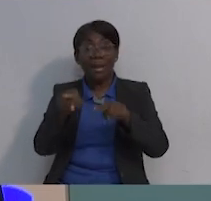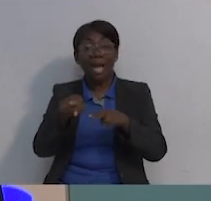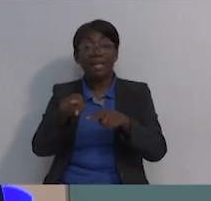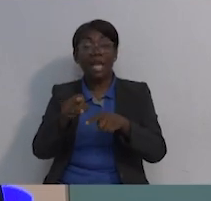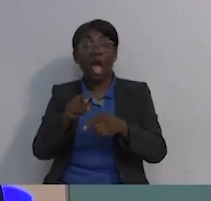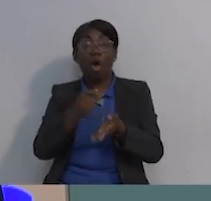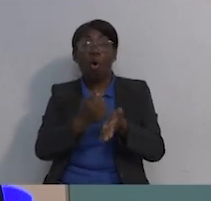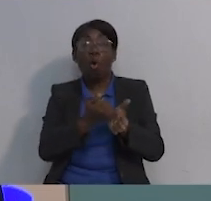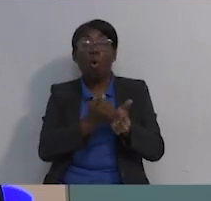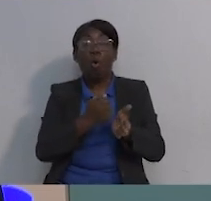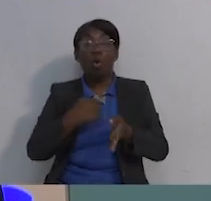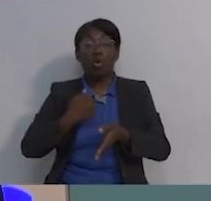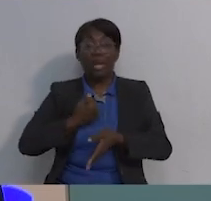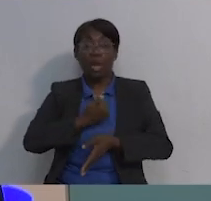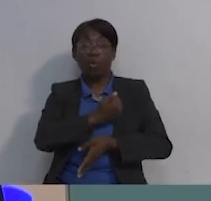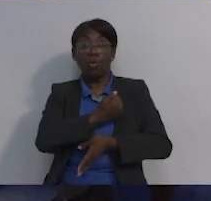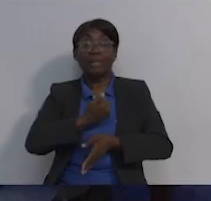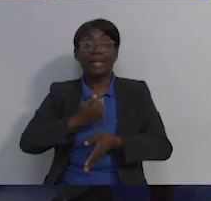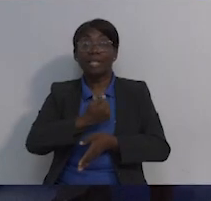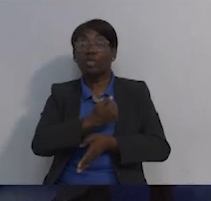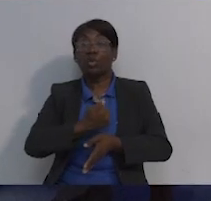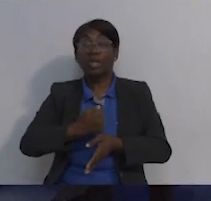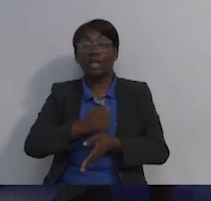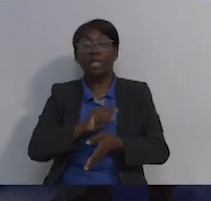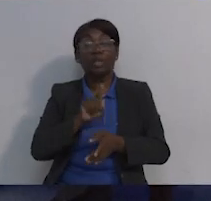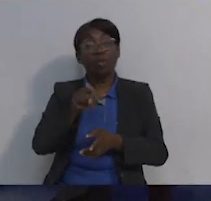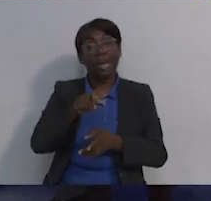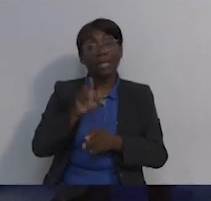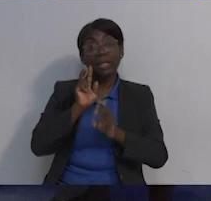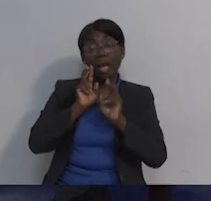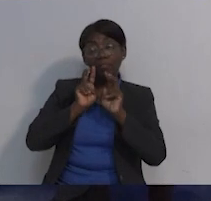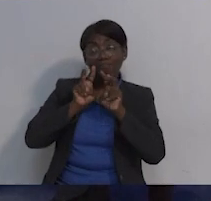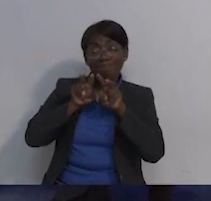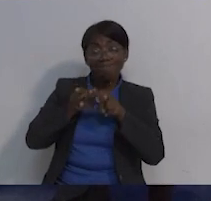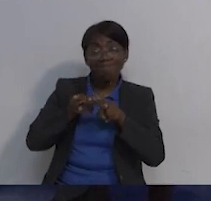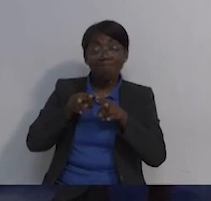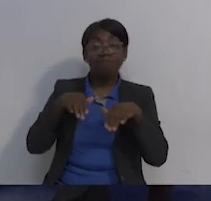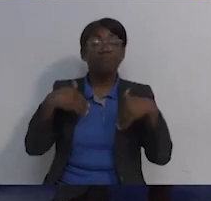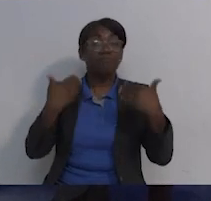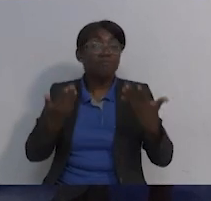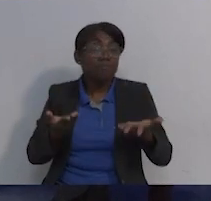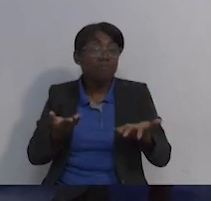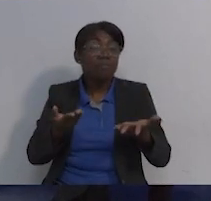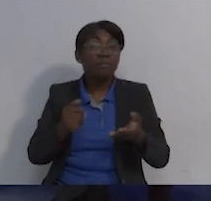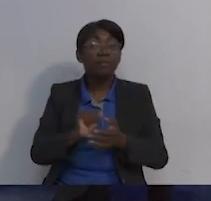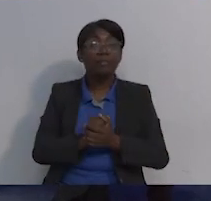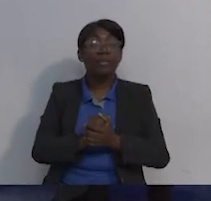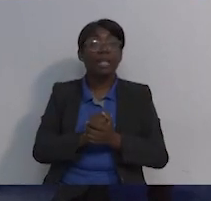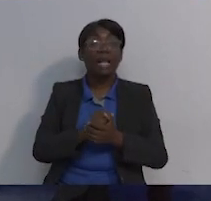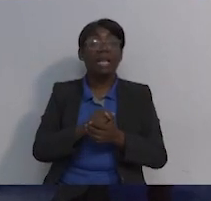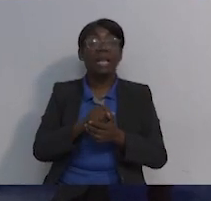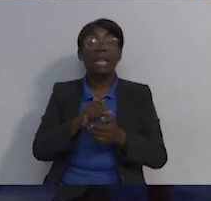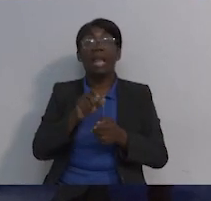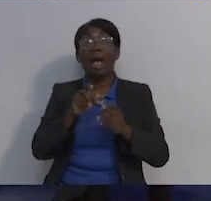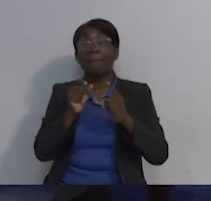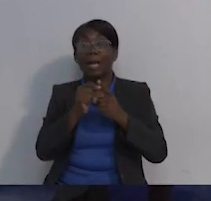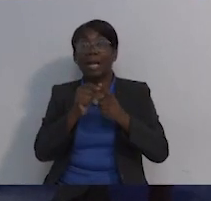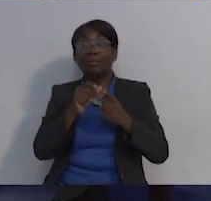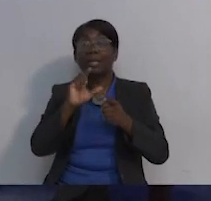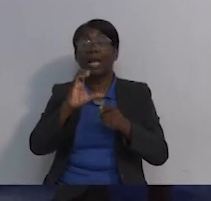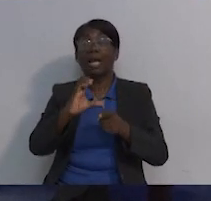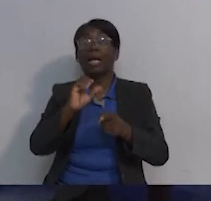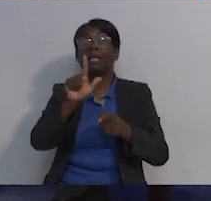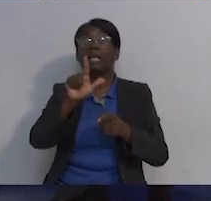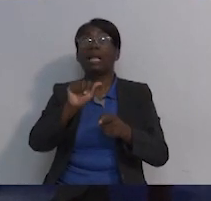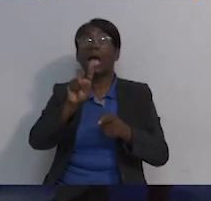su mamografía o ultrasonido, ¿verdad? Pero hay que estar pendiente de todo eso, sobre todo la